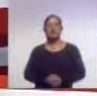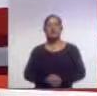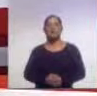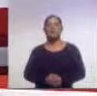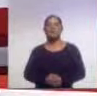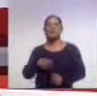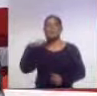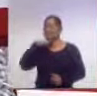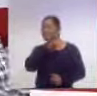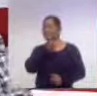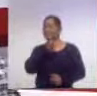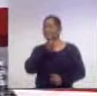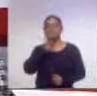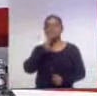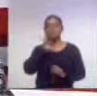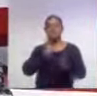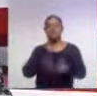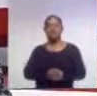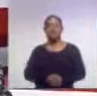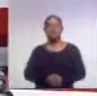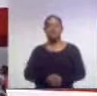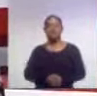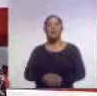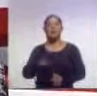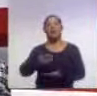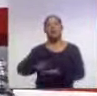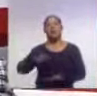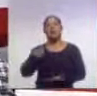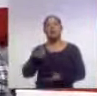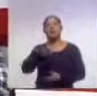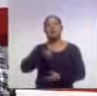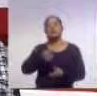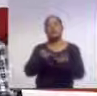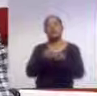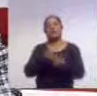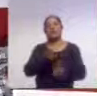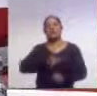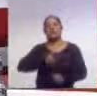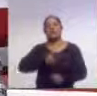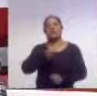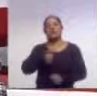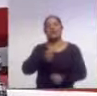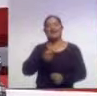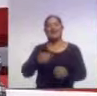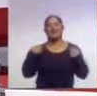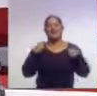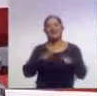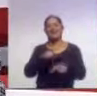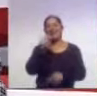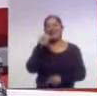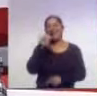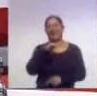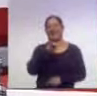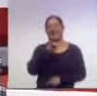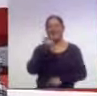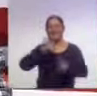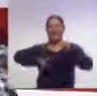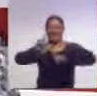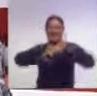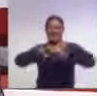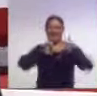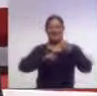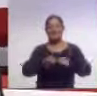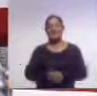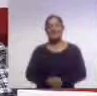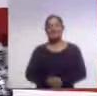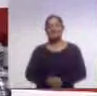inmediato a las noticias, no sin antes saludar también y con mucho gusto a la maestra Miroslava Amador, intérprete en lengua de